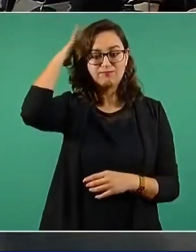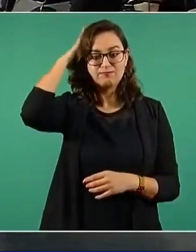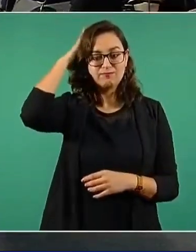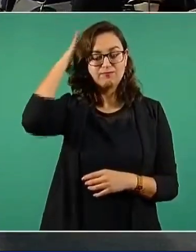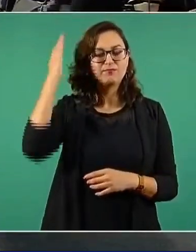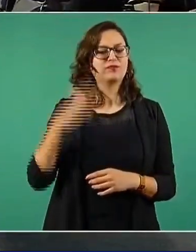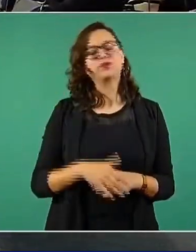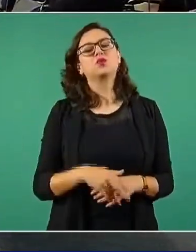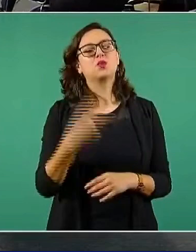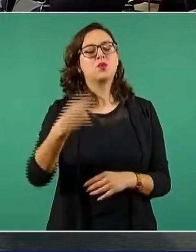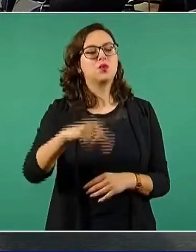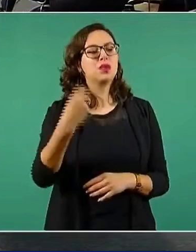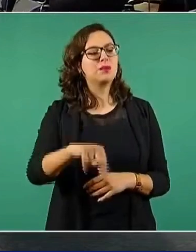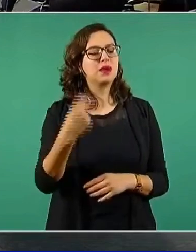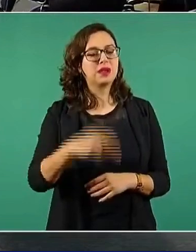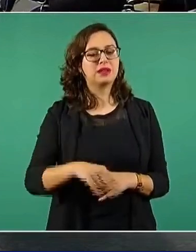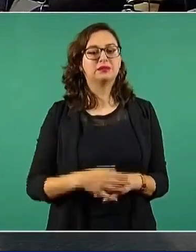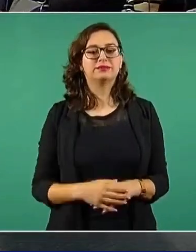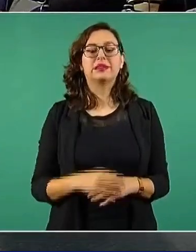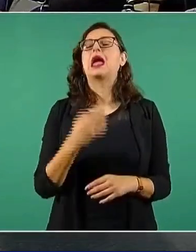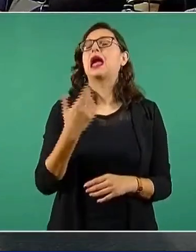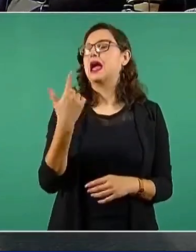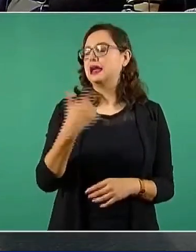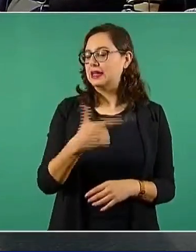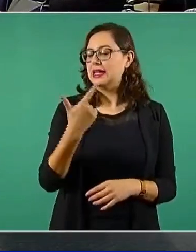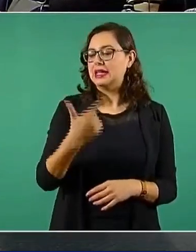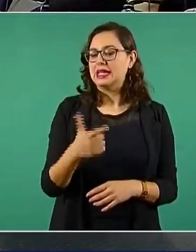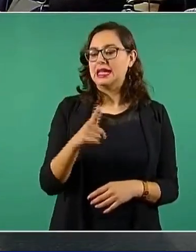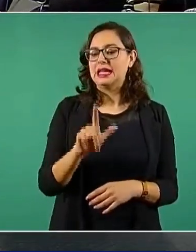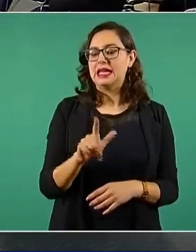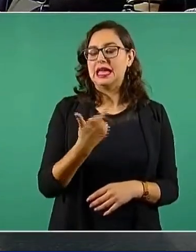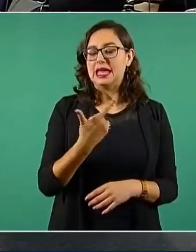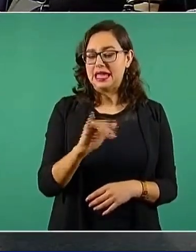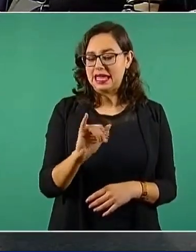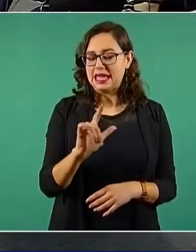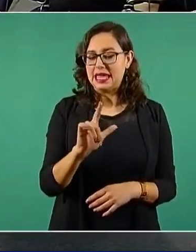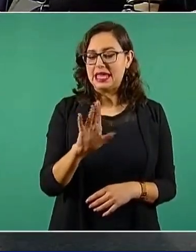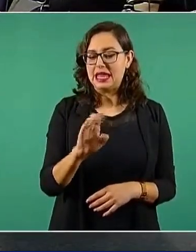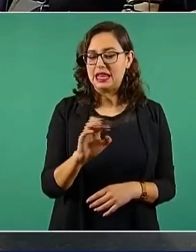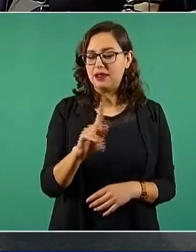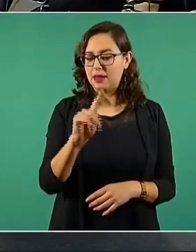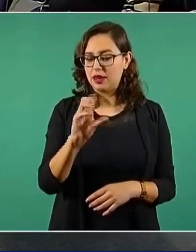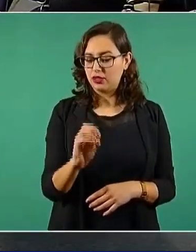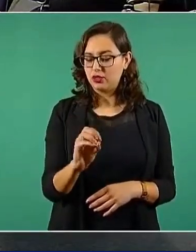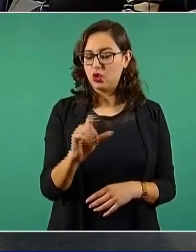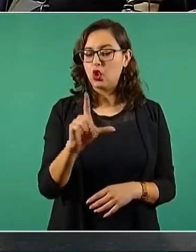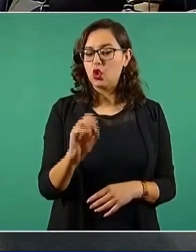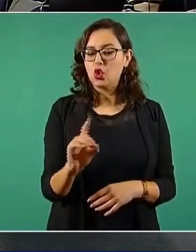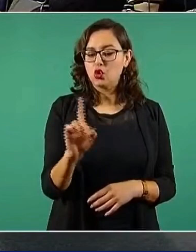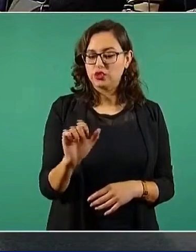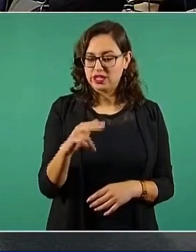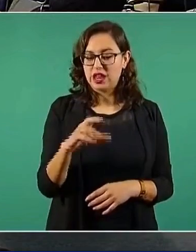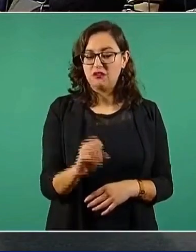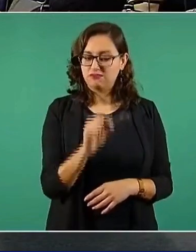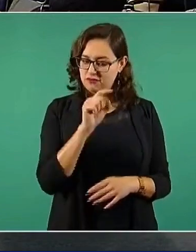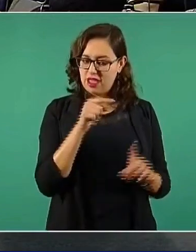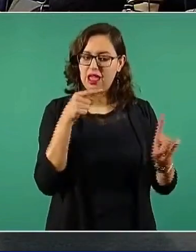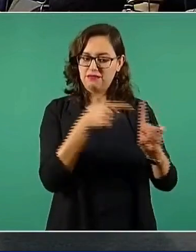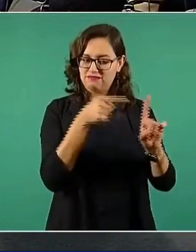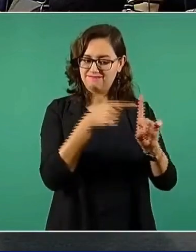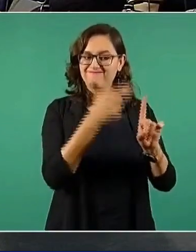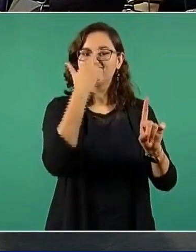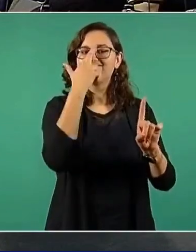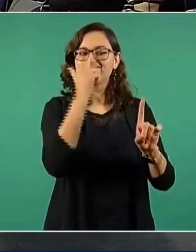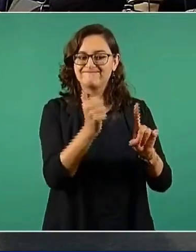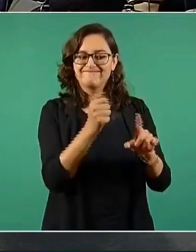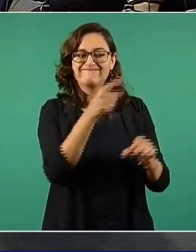¿Cómo se llama este? Silberto Lozano. Tiene razón. O sea, ojalá